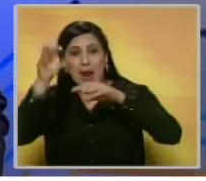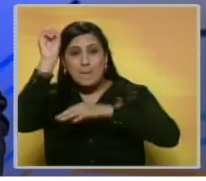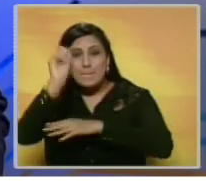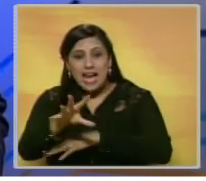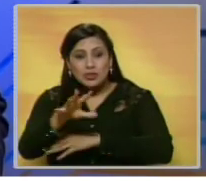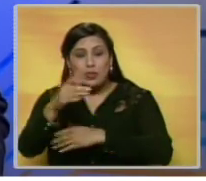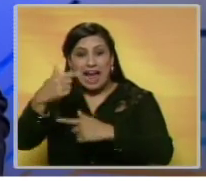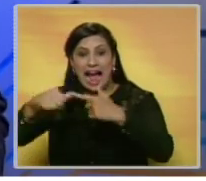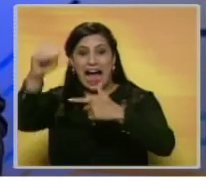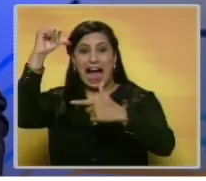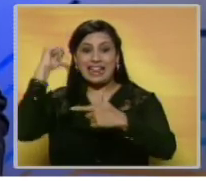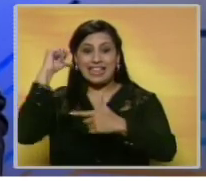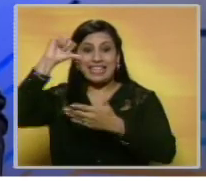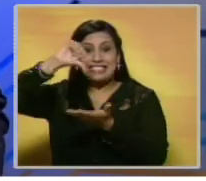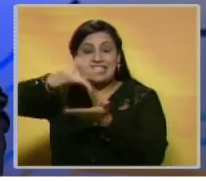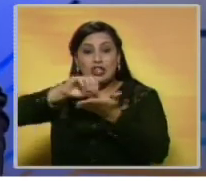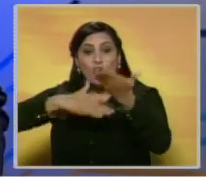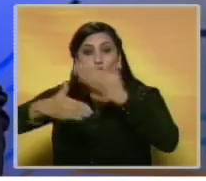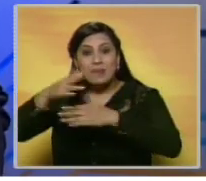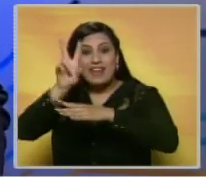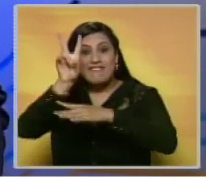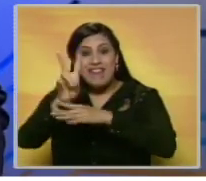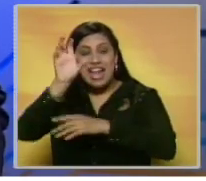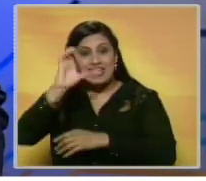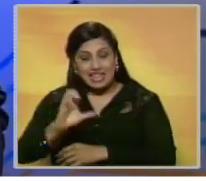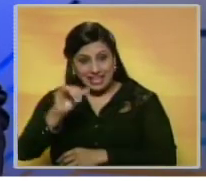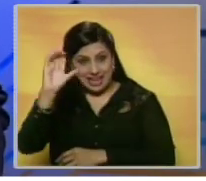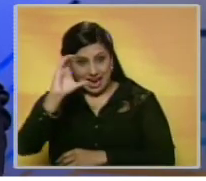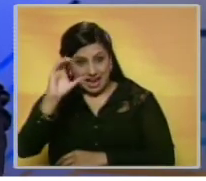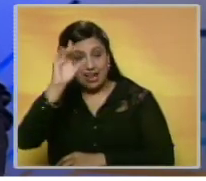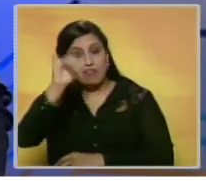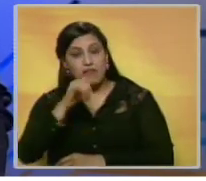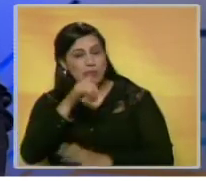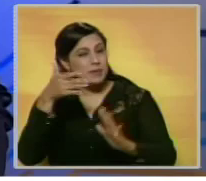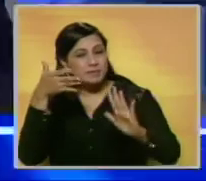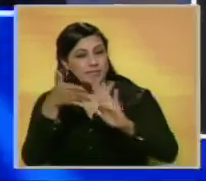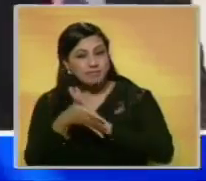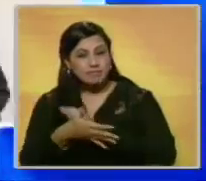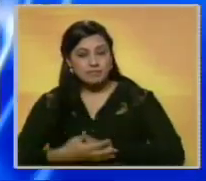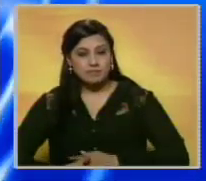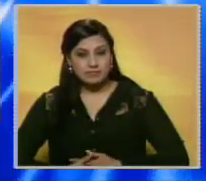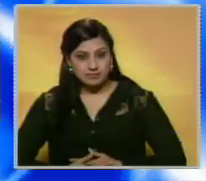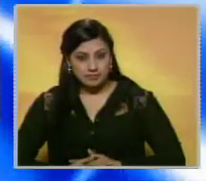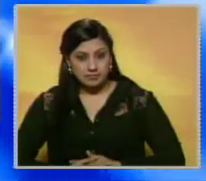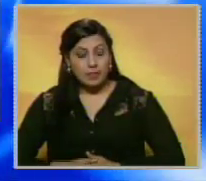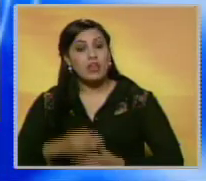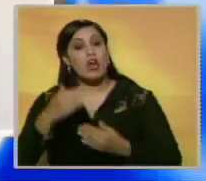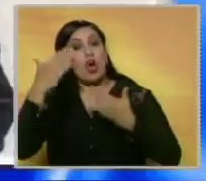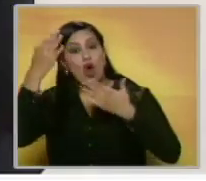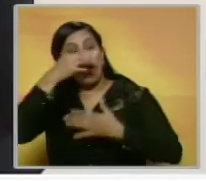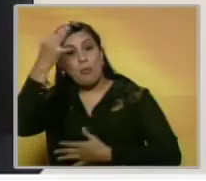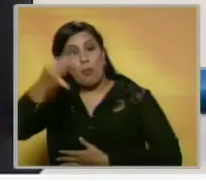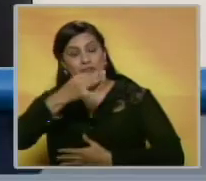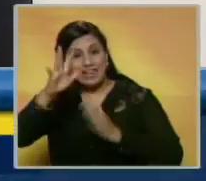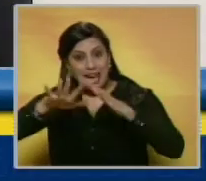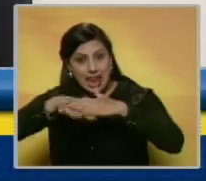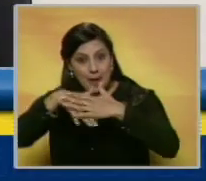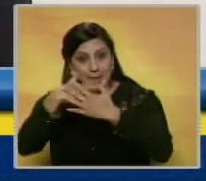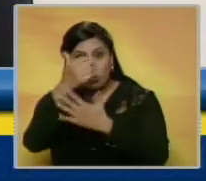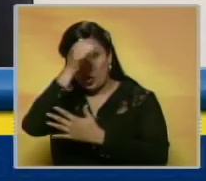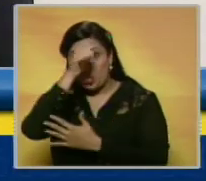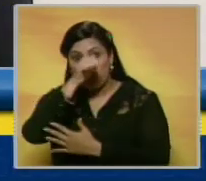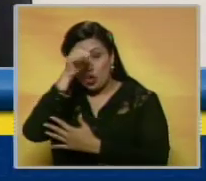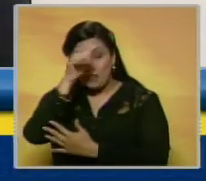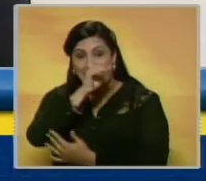basura detrás del centro comercial El Valle aquí en Caracas. Gustavo Gómez Morón nos cuenta más. Hola, buenas tardes. En la madrugada de este